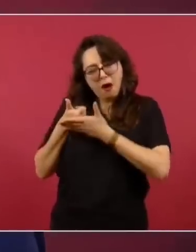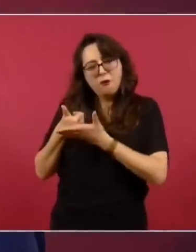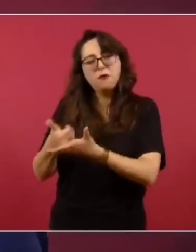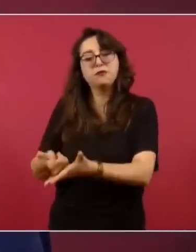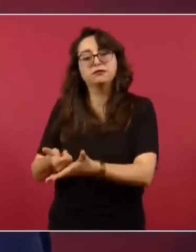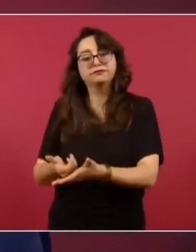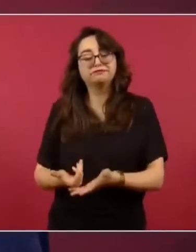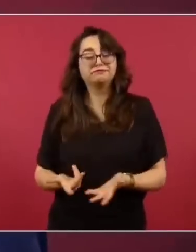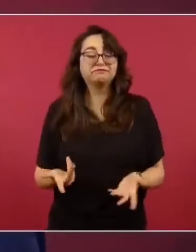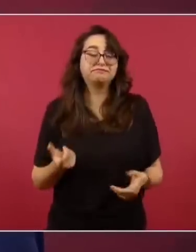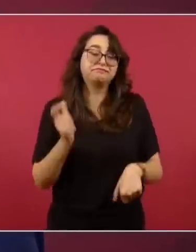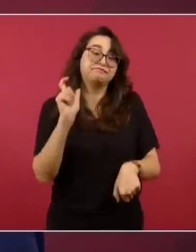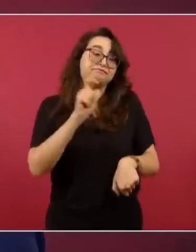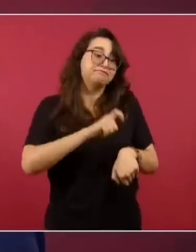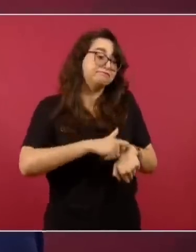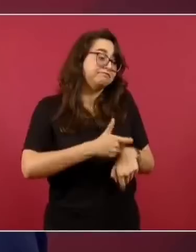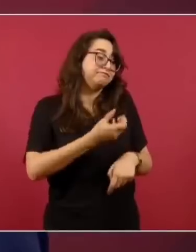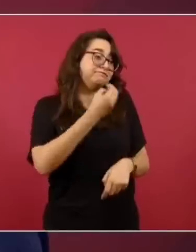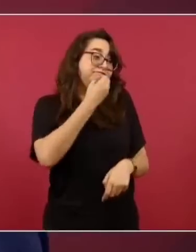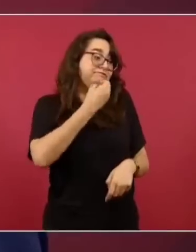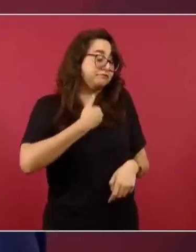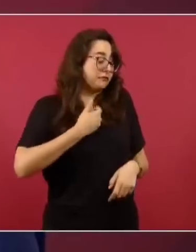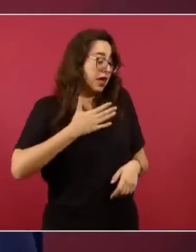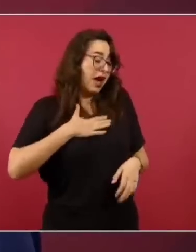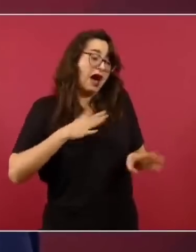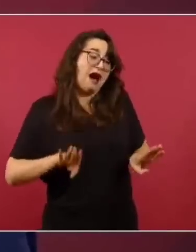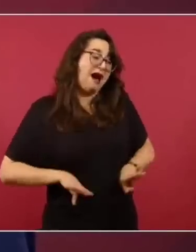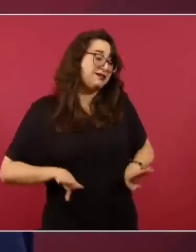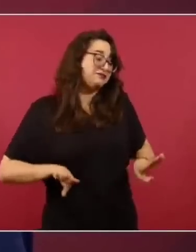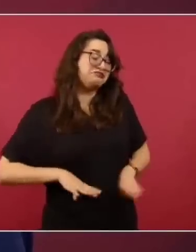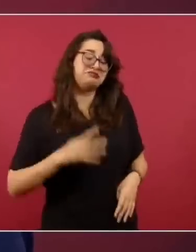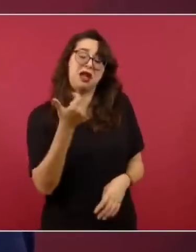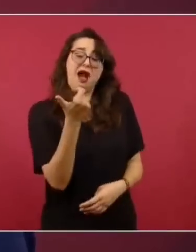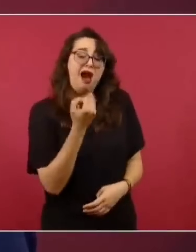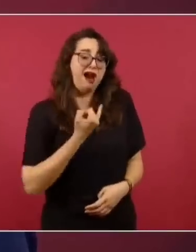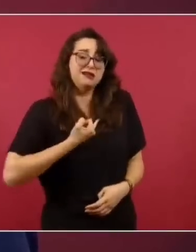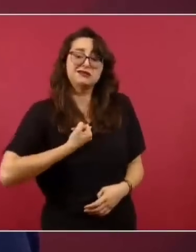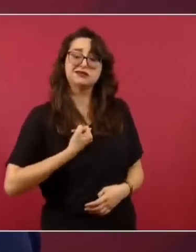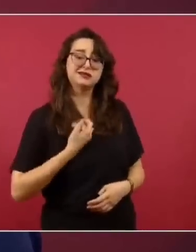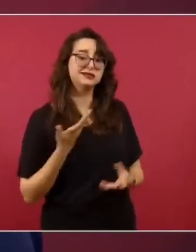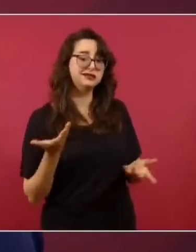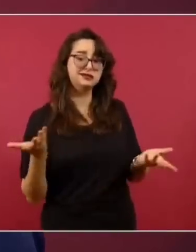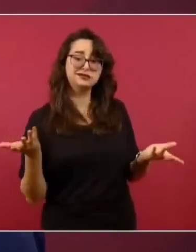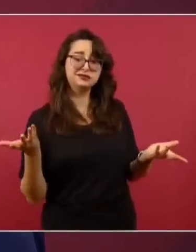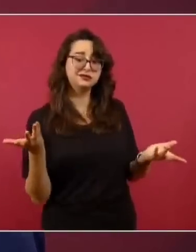Ya le contesta el alacrán, es que esta es mi naturaleza. Entonces,